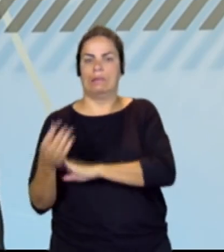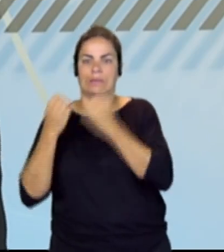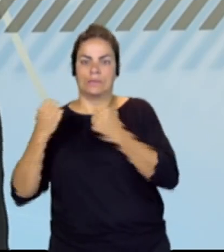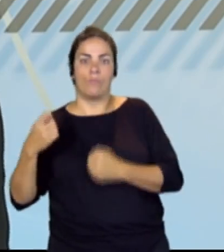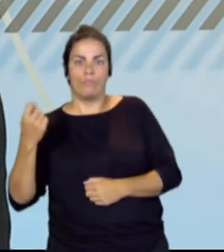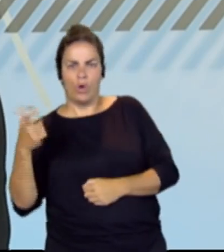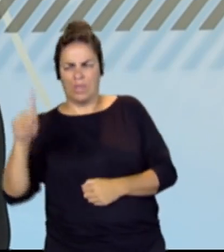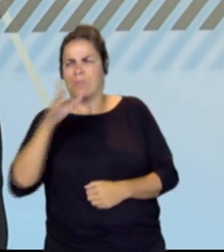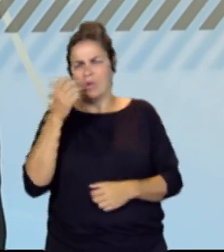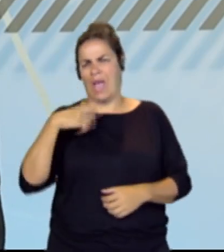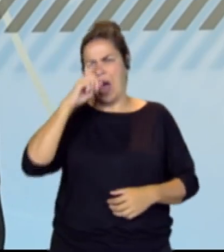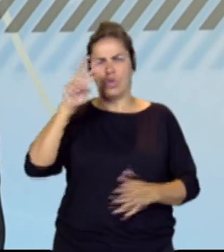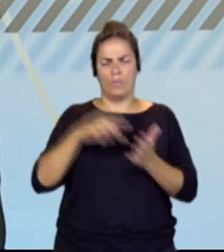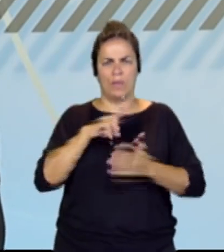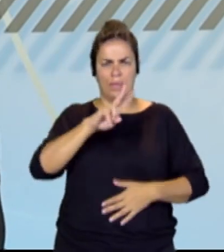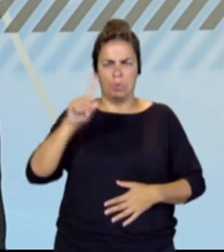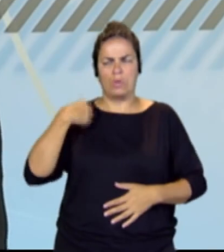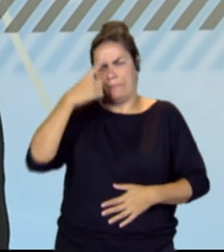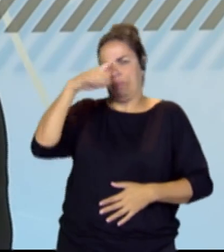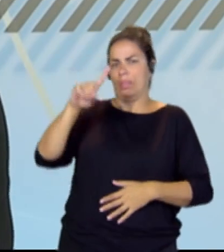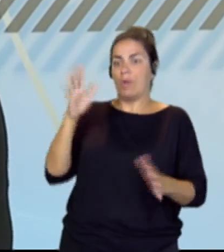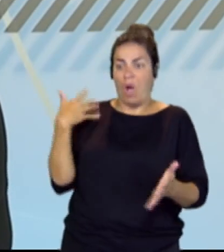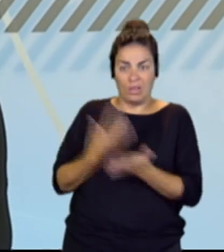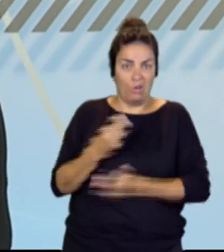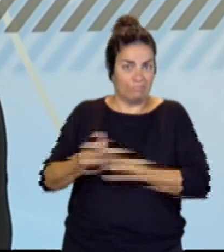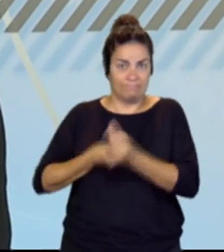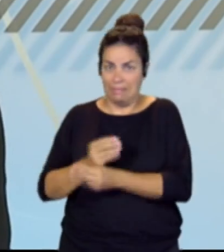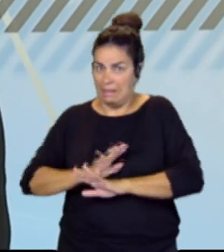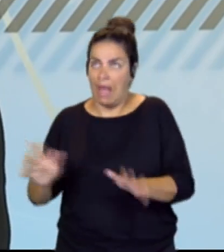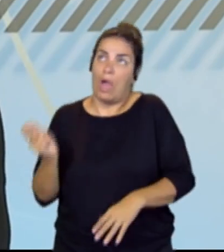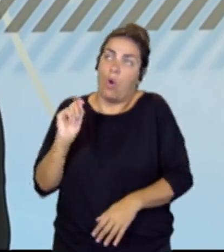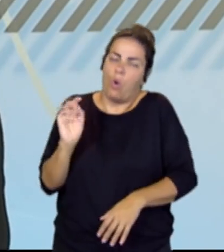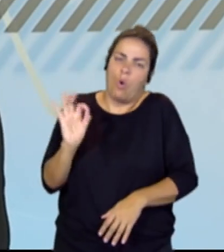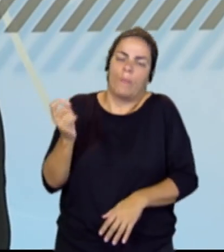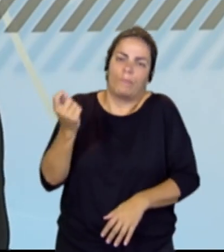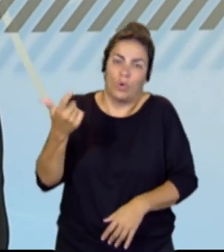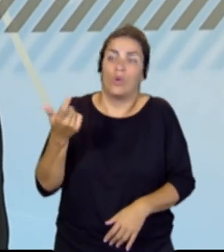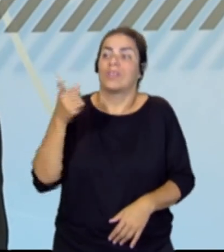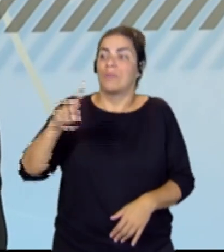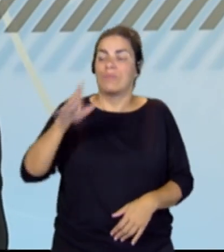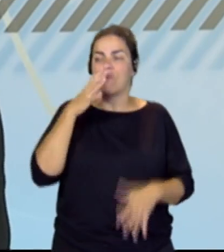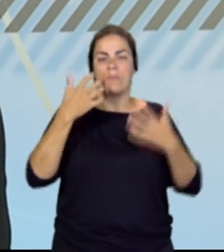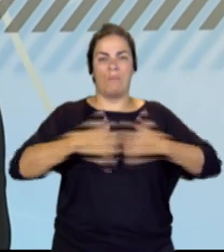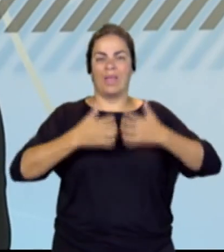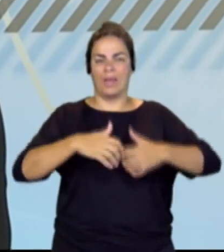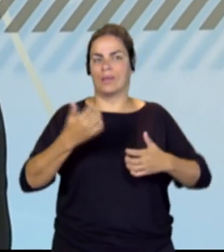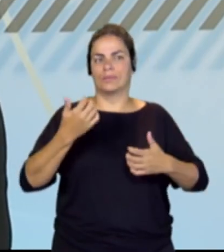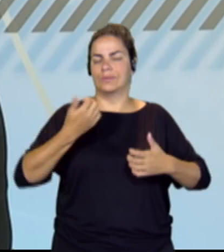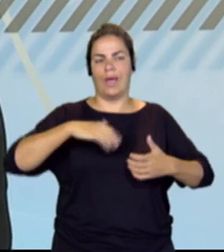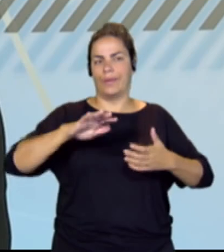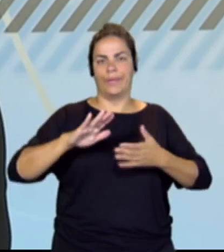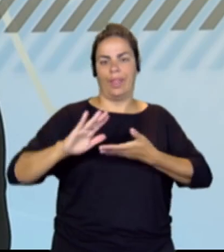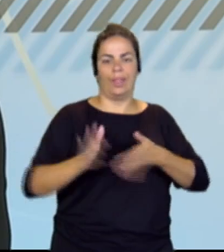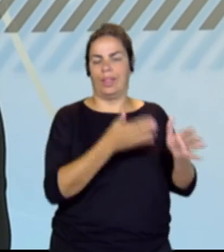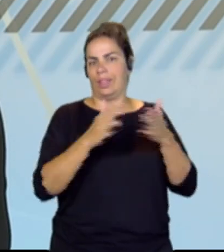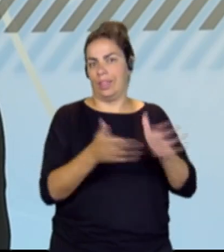2021 y poco o nada se había hecho hasta este momento, o sobre todo por la gran obsolescencia de las máquinas que actualmente están generando